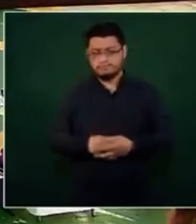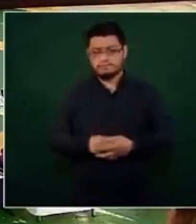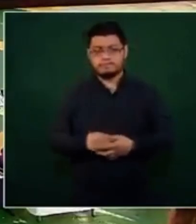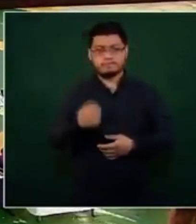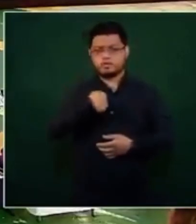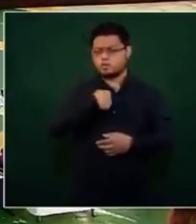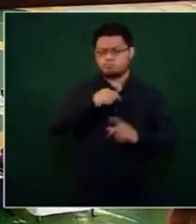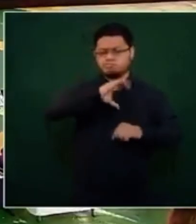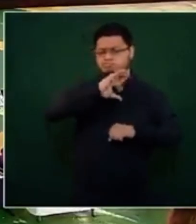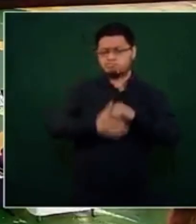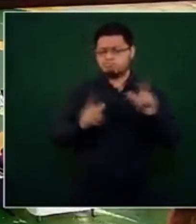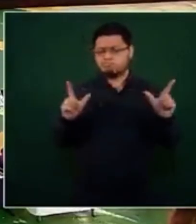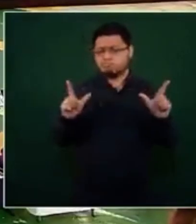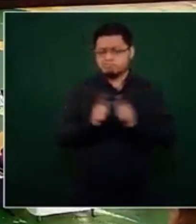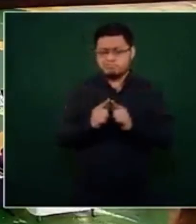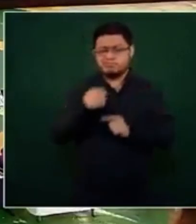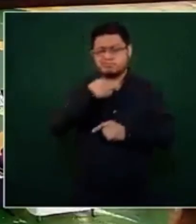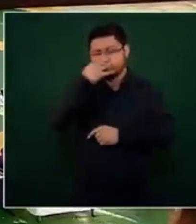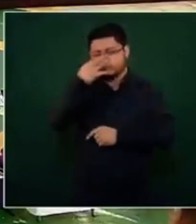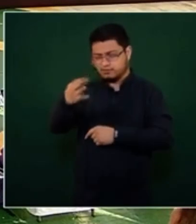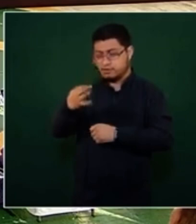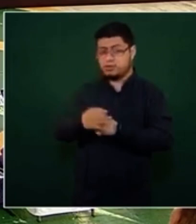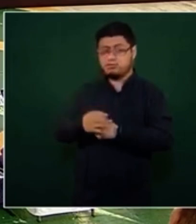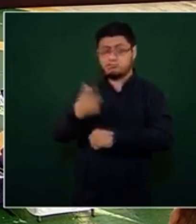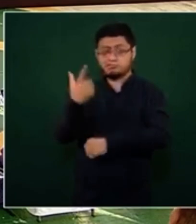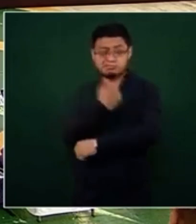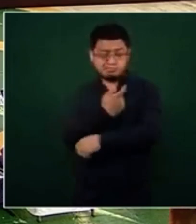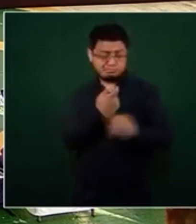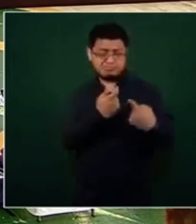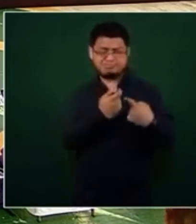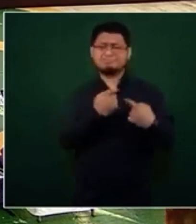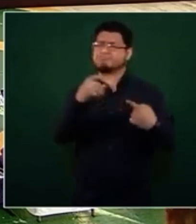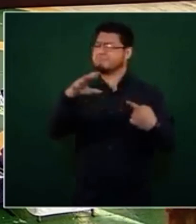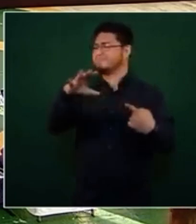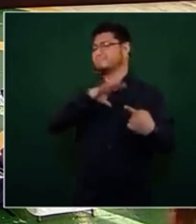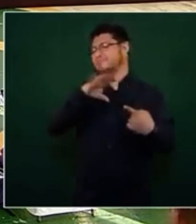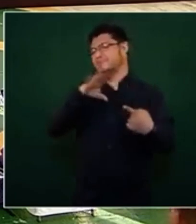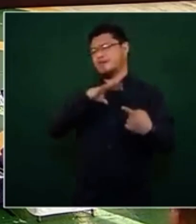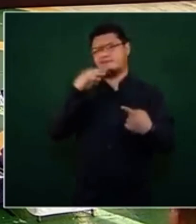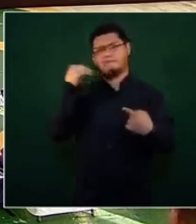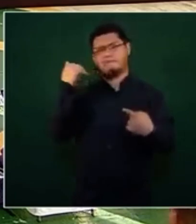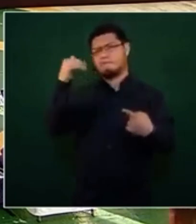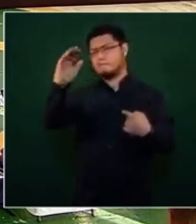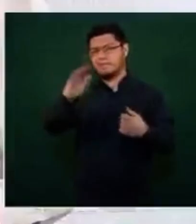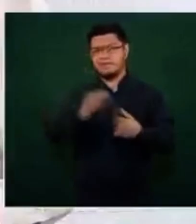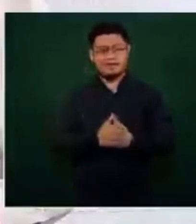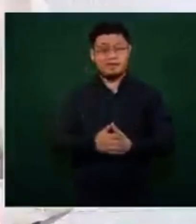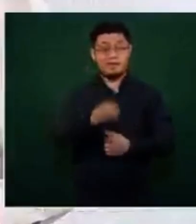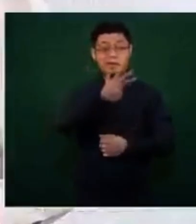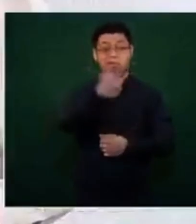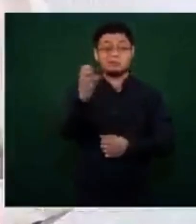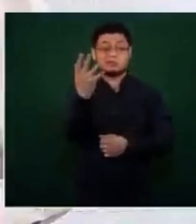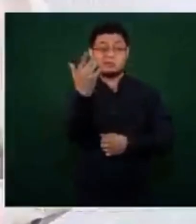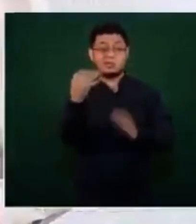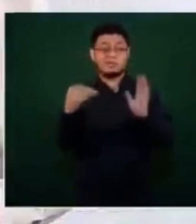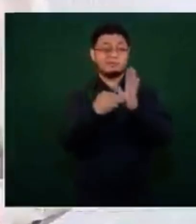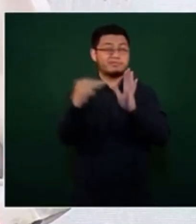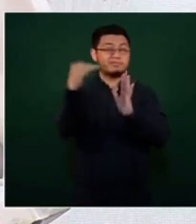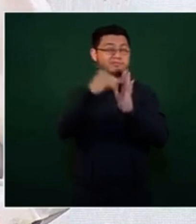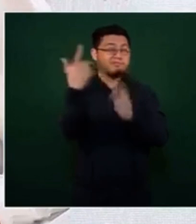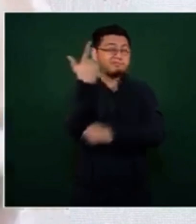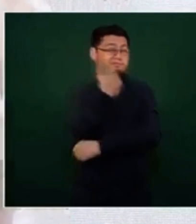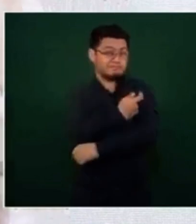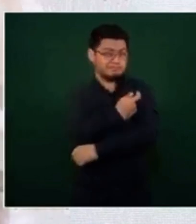tenemos vacunas suficientes. Contratamos casi 250 millones de dosis. Esto